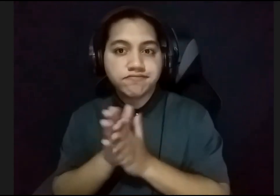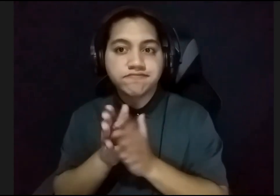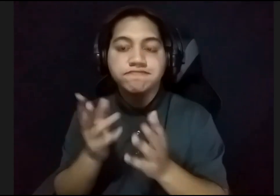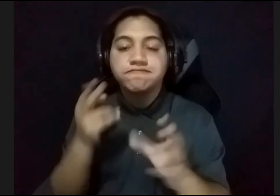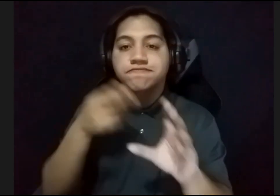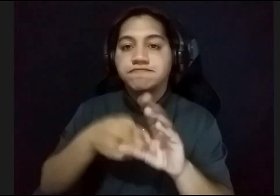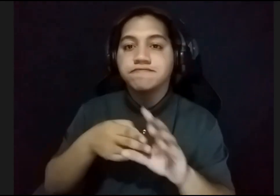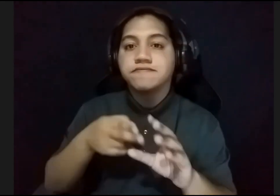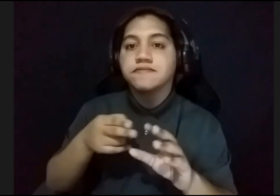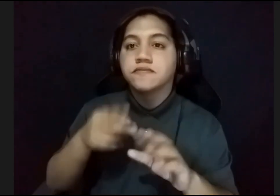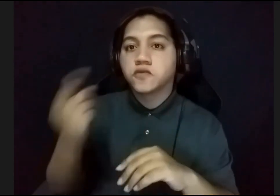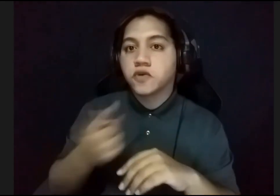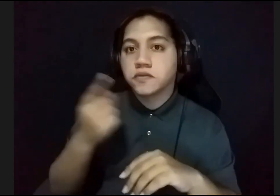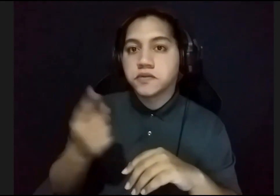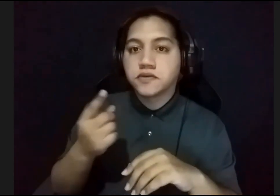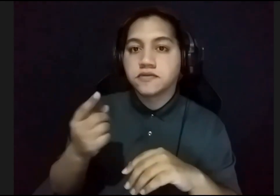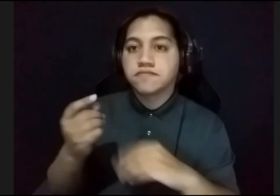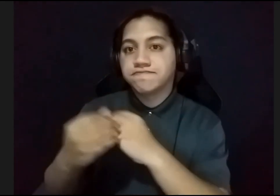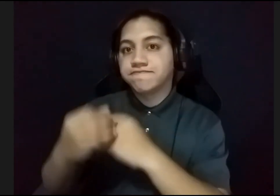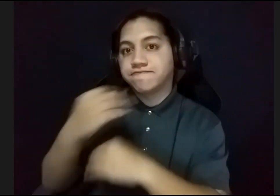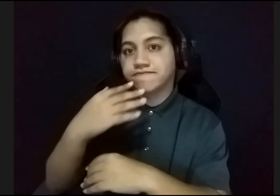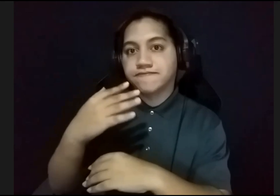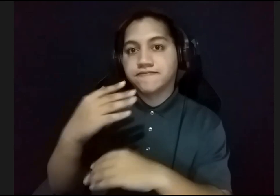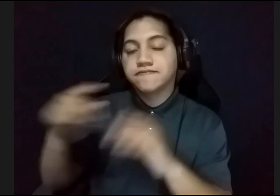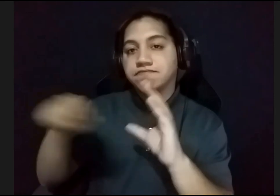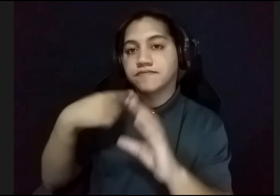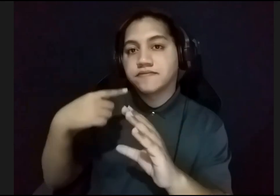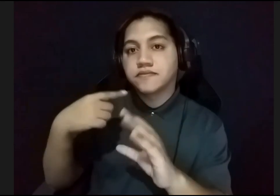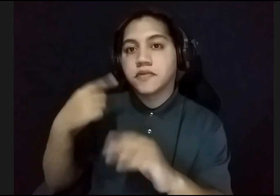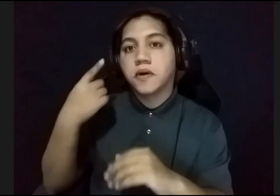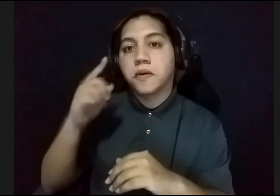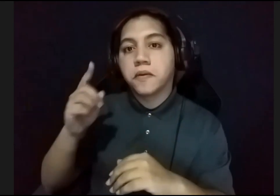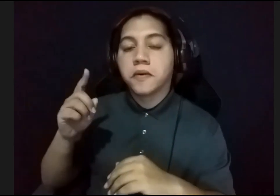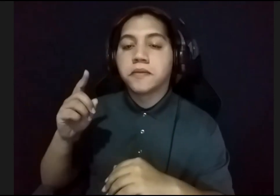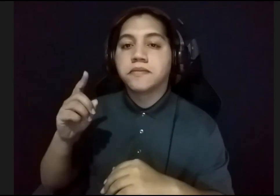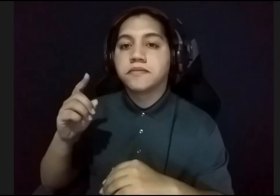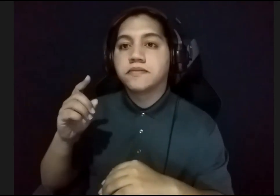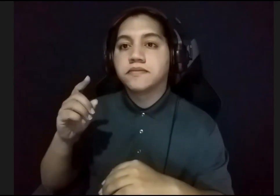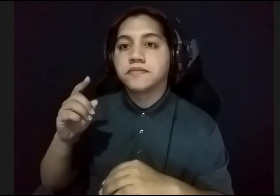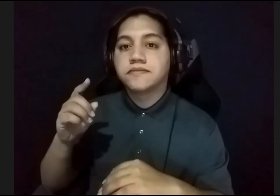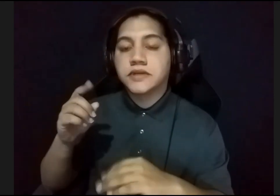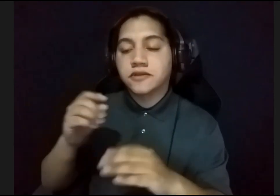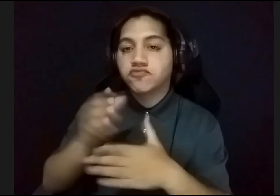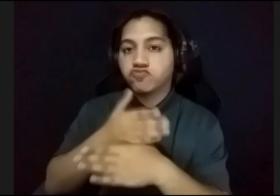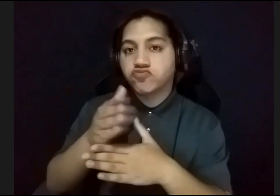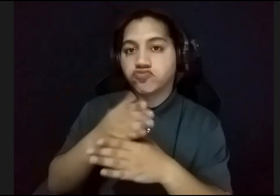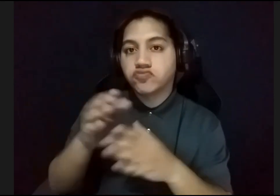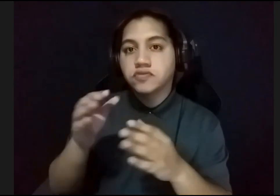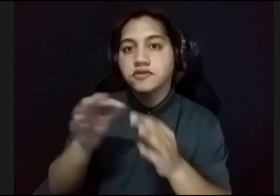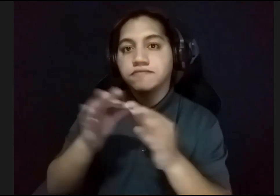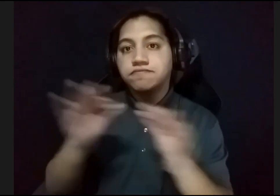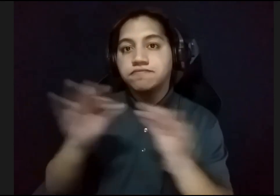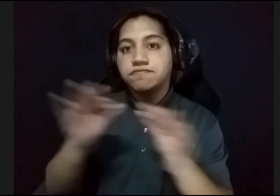misma, solamente tienen que enviarnos un correo electrónico para hacerle llegar el enlace. La charla del próximo jueves se